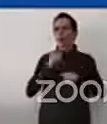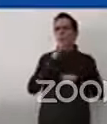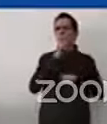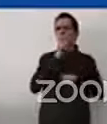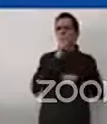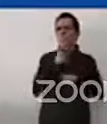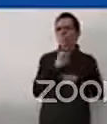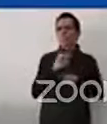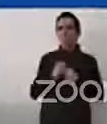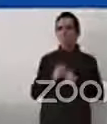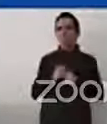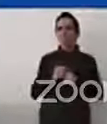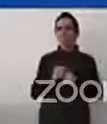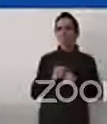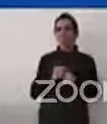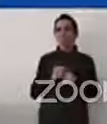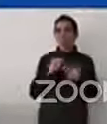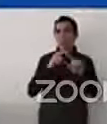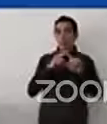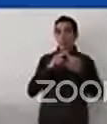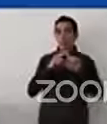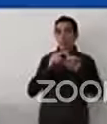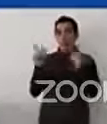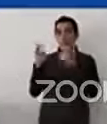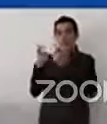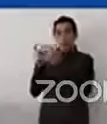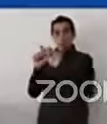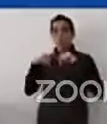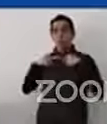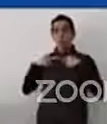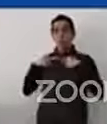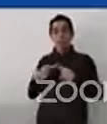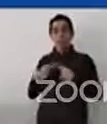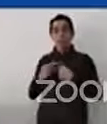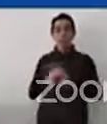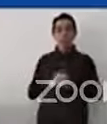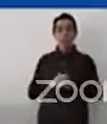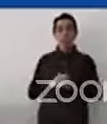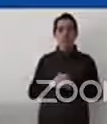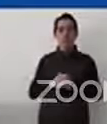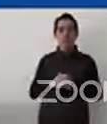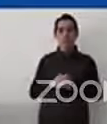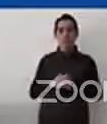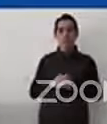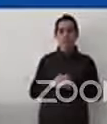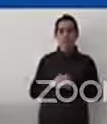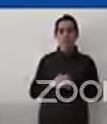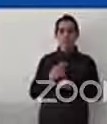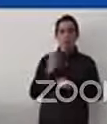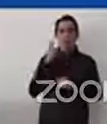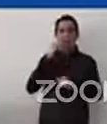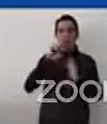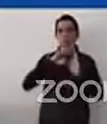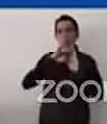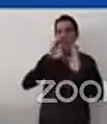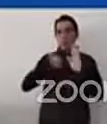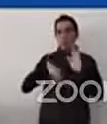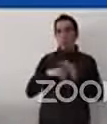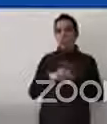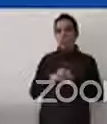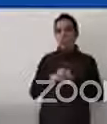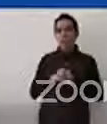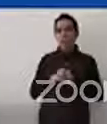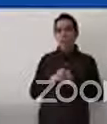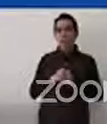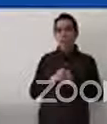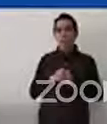grupos invulnerables, entiende que por ser, por ejemplo, una persona afrodescendiente, como en mi caso, ya soy